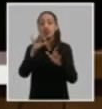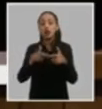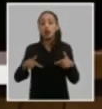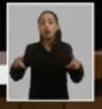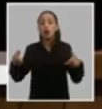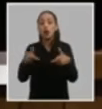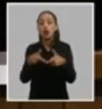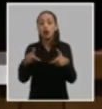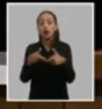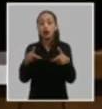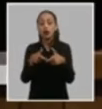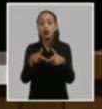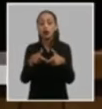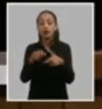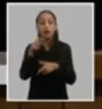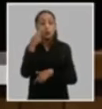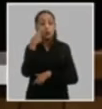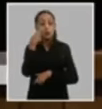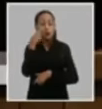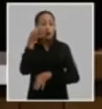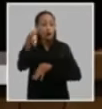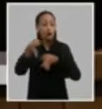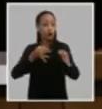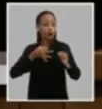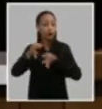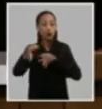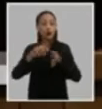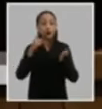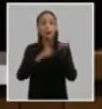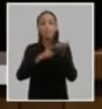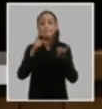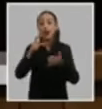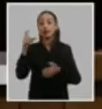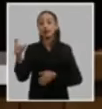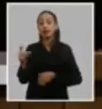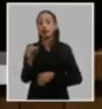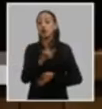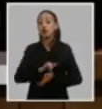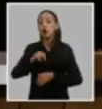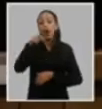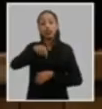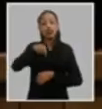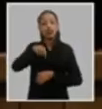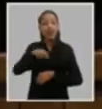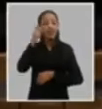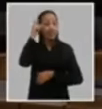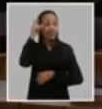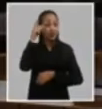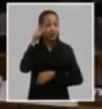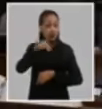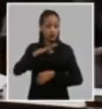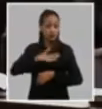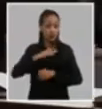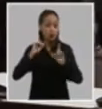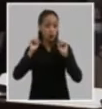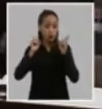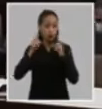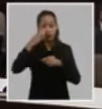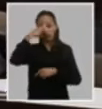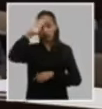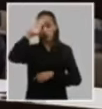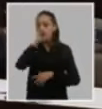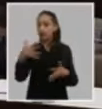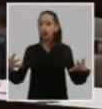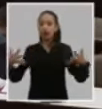congreso relacionada con el funcionamiento del partido la actividad ideológica y la vinculación con las